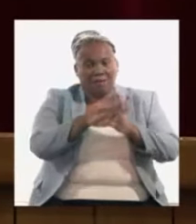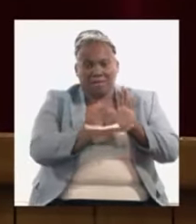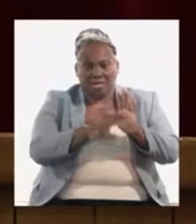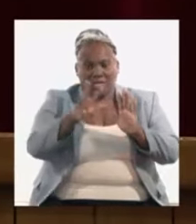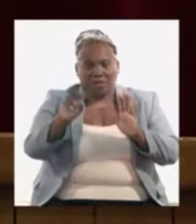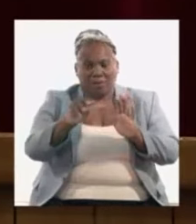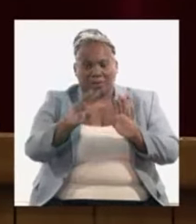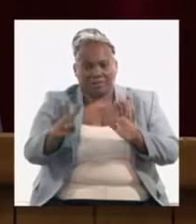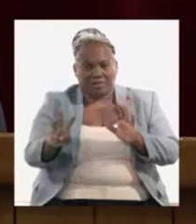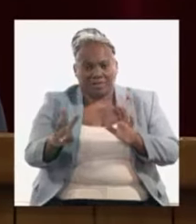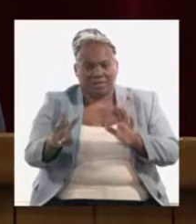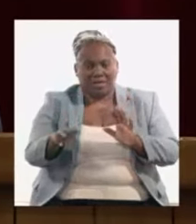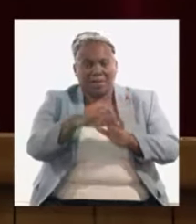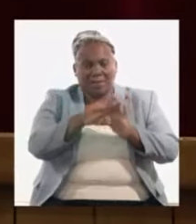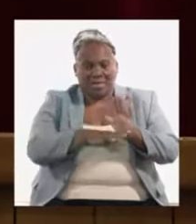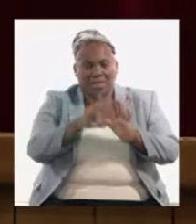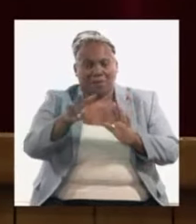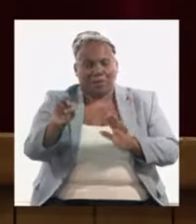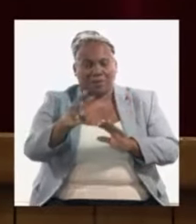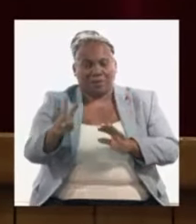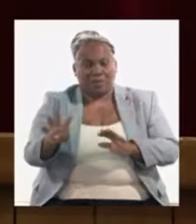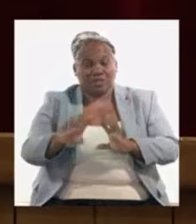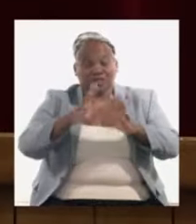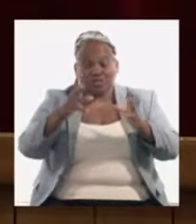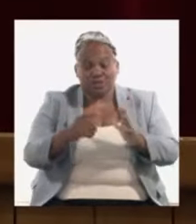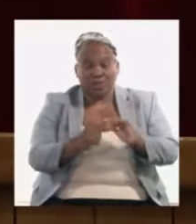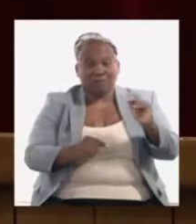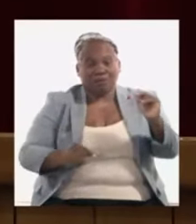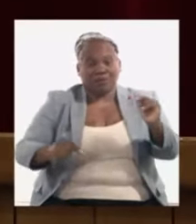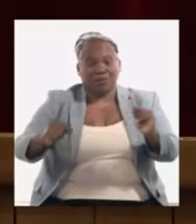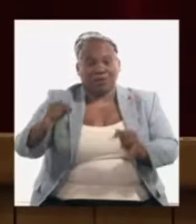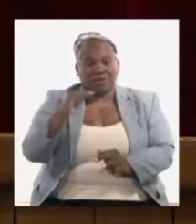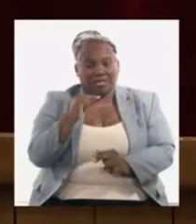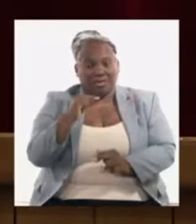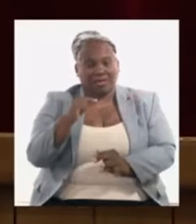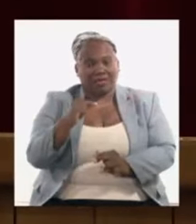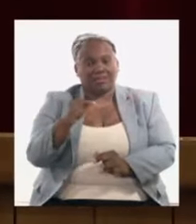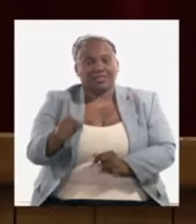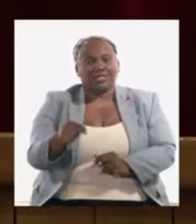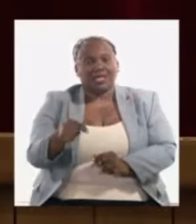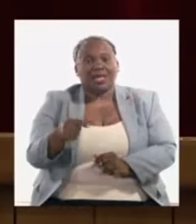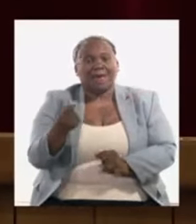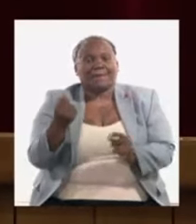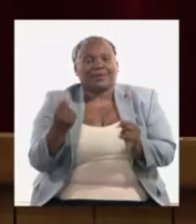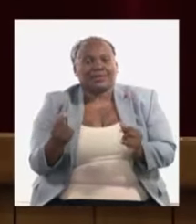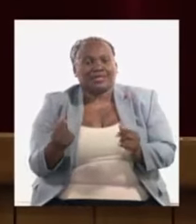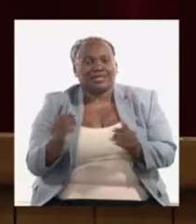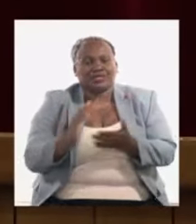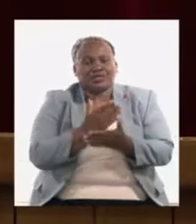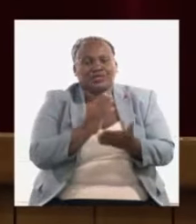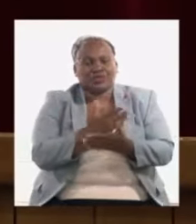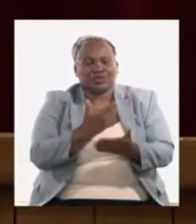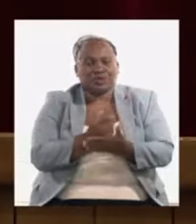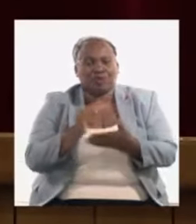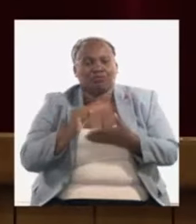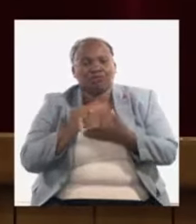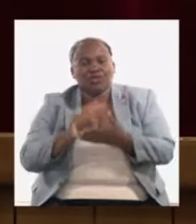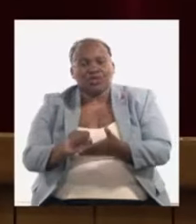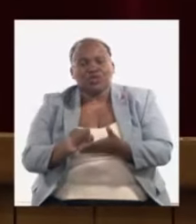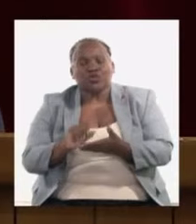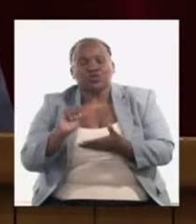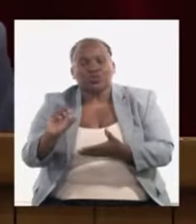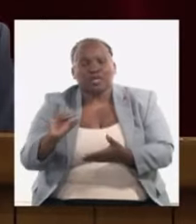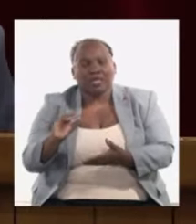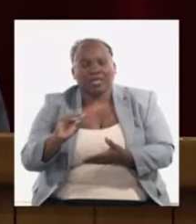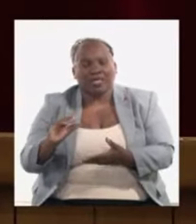2024 y tenemos que priorizar en todas las medidas que tomamos que tengan que ver con incremento de precios eliminar subsidios tenemos que priorizar la